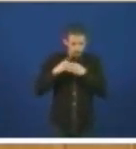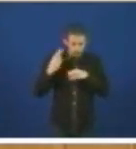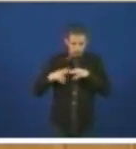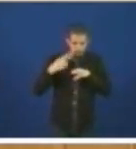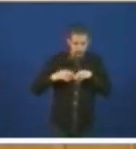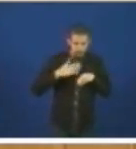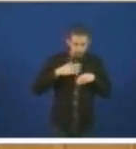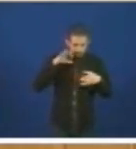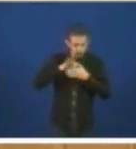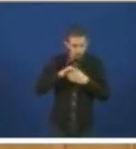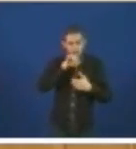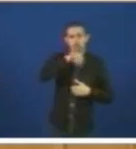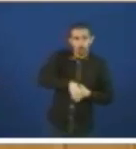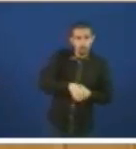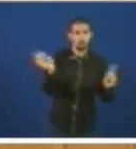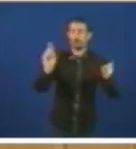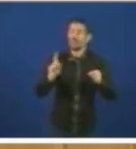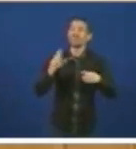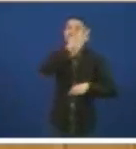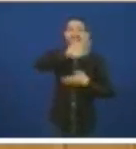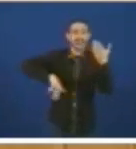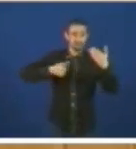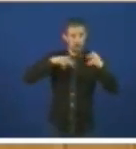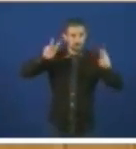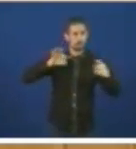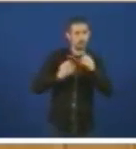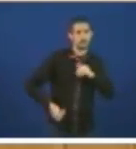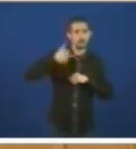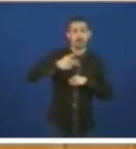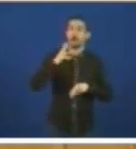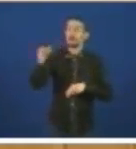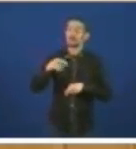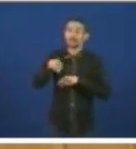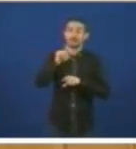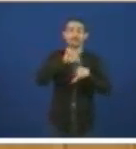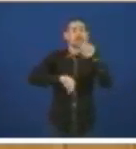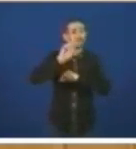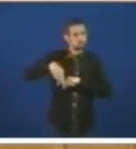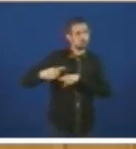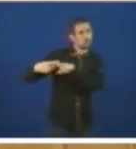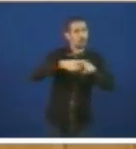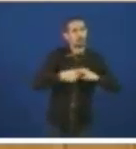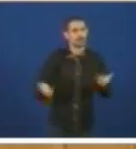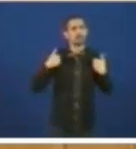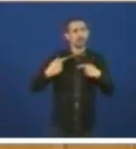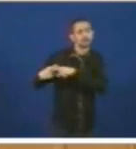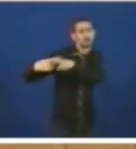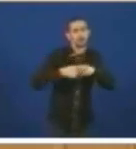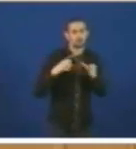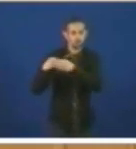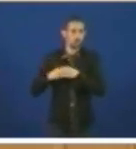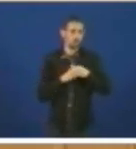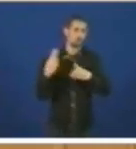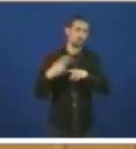defesa nova galego debería ser unha responsabilidade compartida debería ser unha responsabilidade de todos desde logo eu como